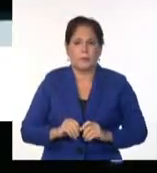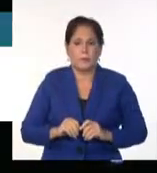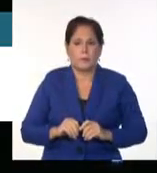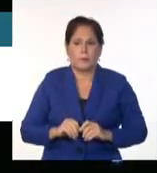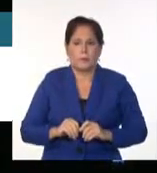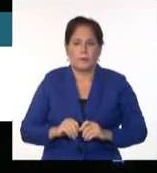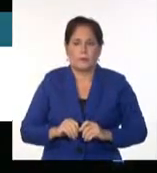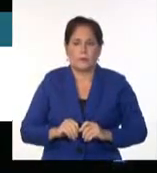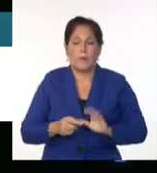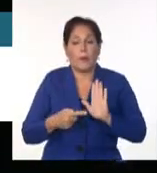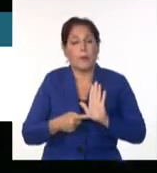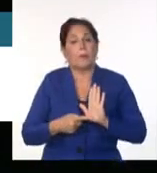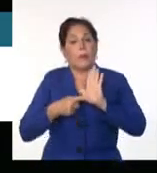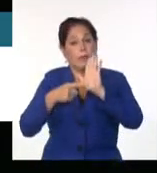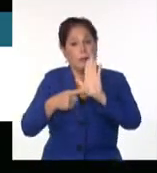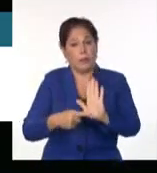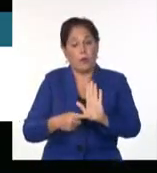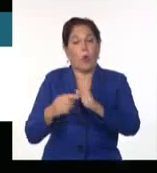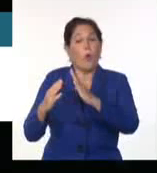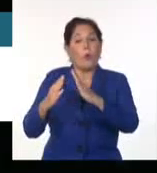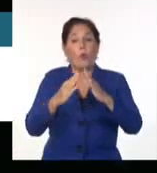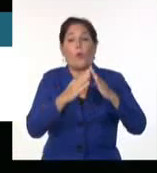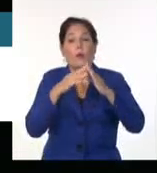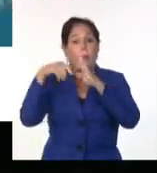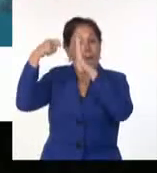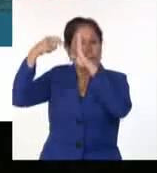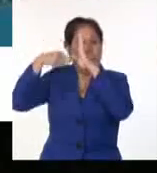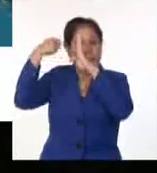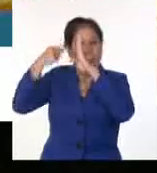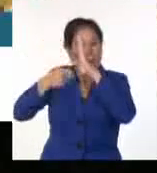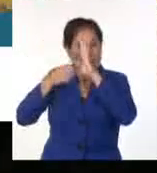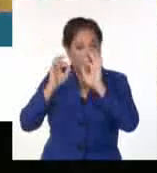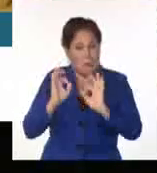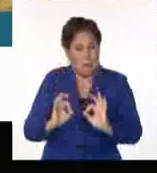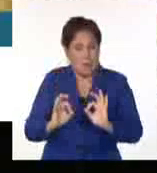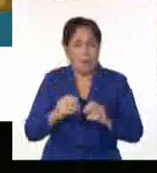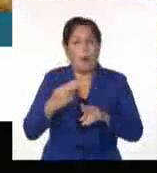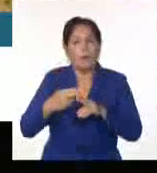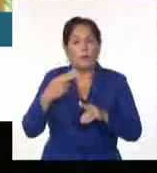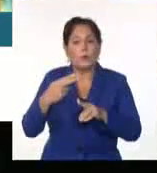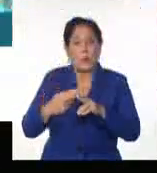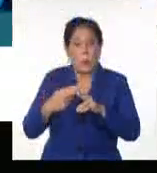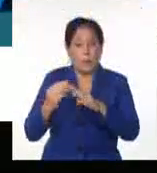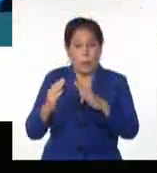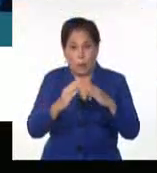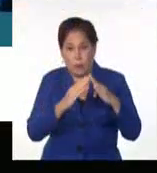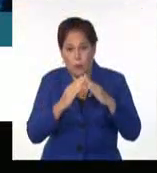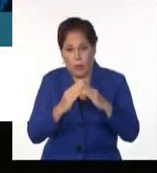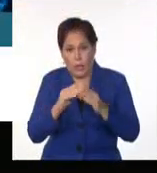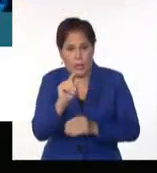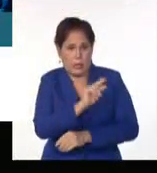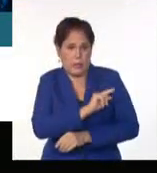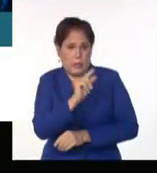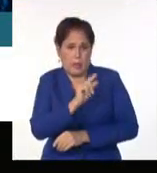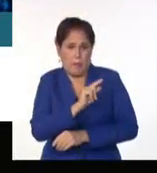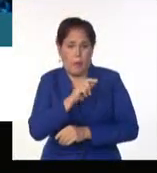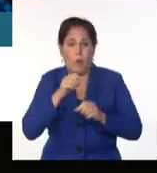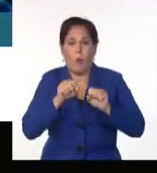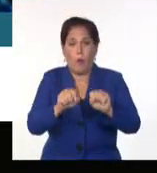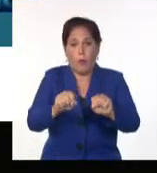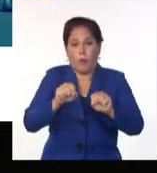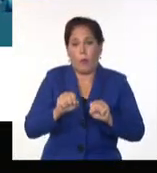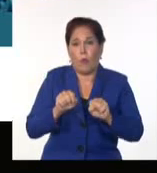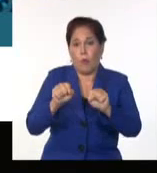La presentación de Comunidad La Película en el cine Yara, obra audiovisual que recoge la más reciente creación danzaria del conjunto